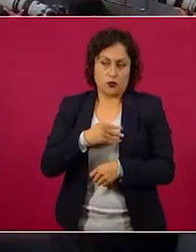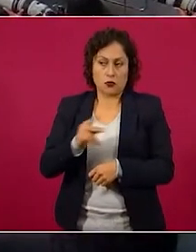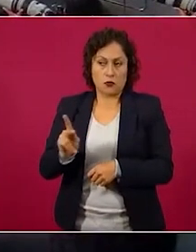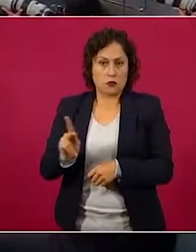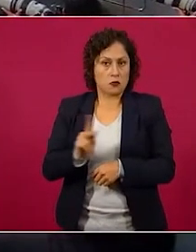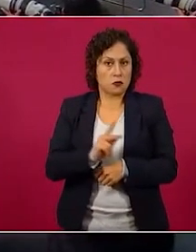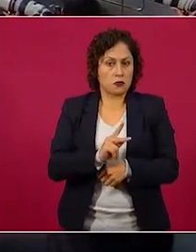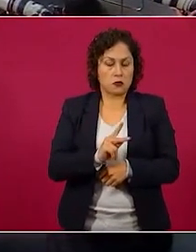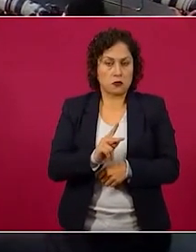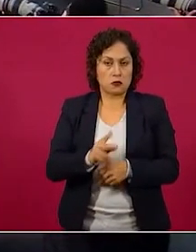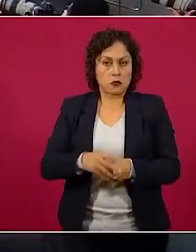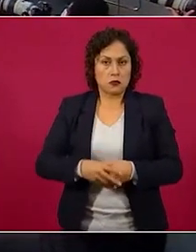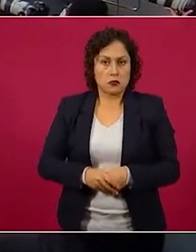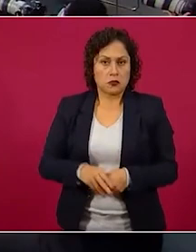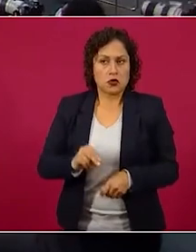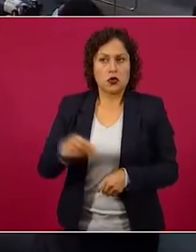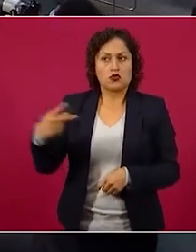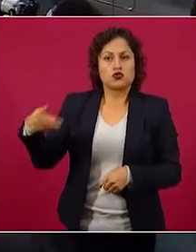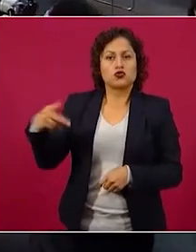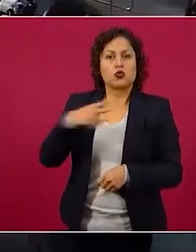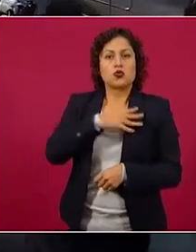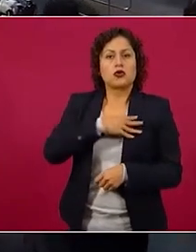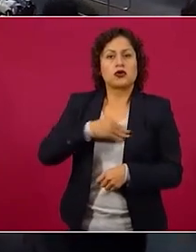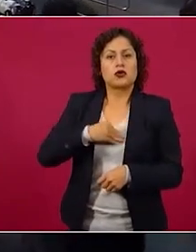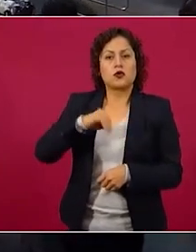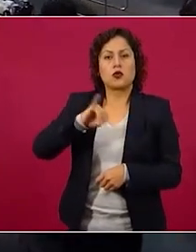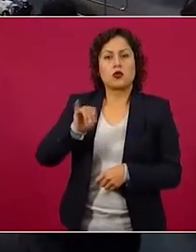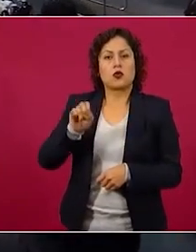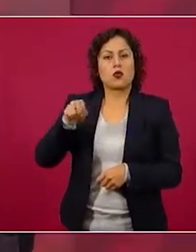Juan Nepomuceno Almonte